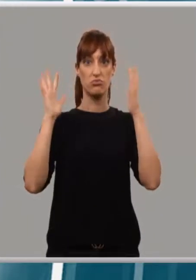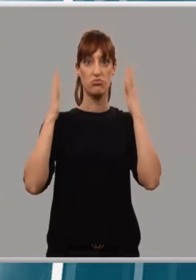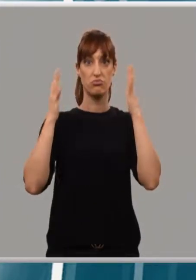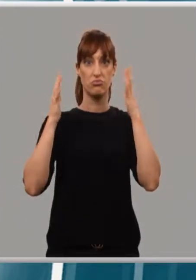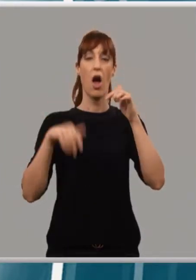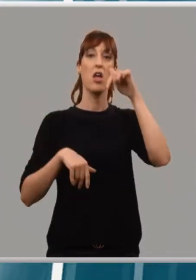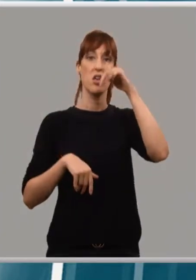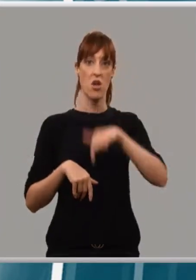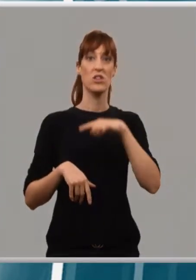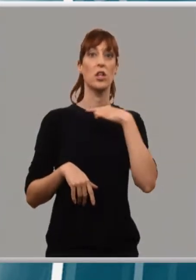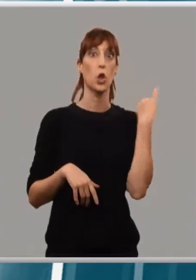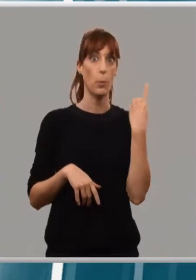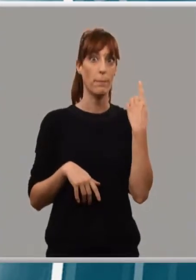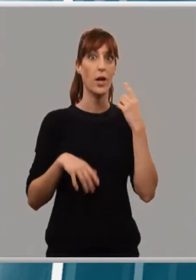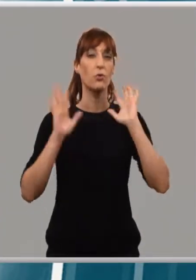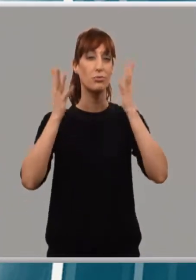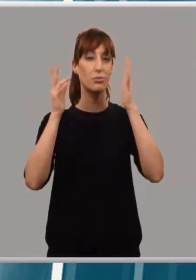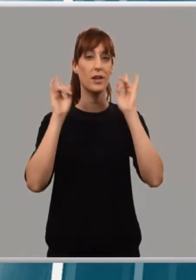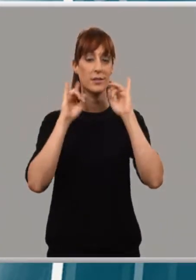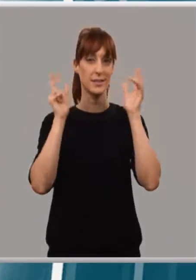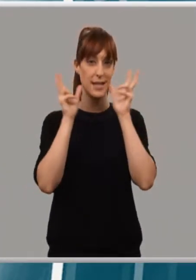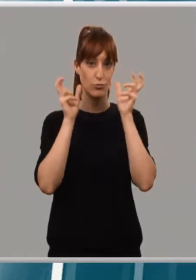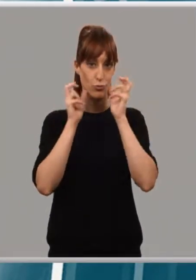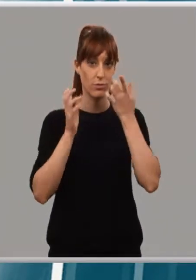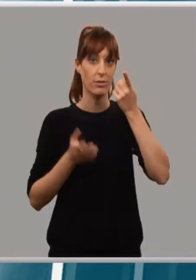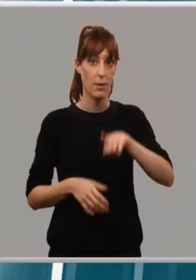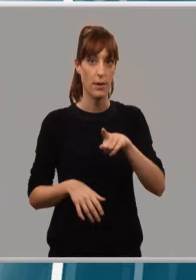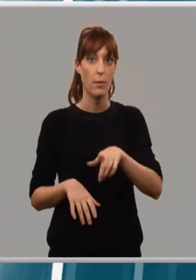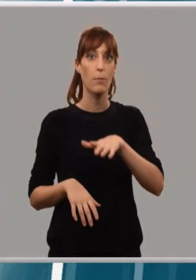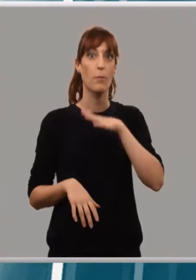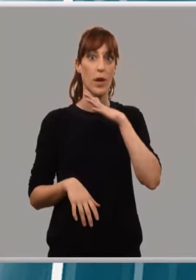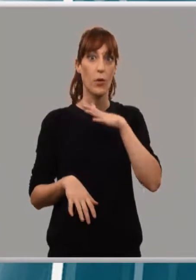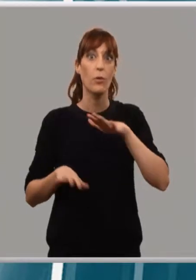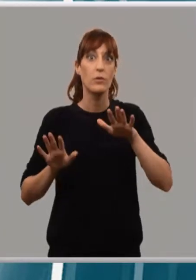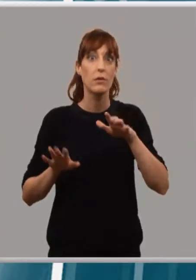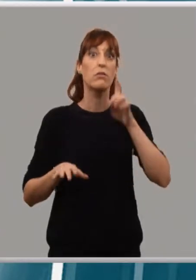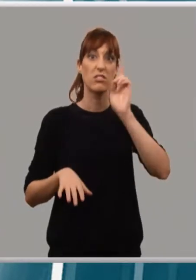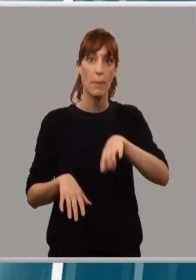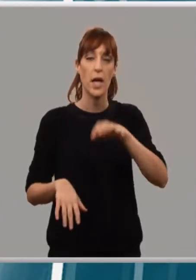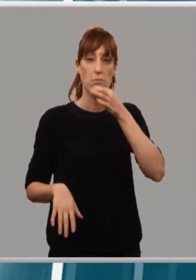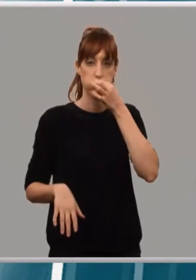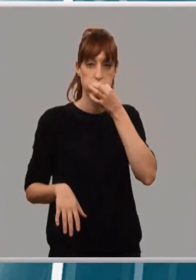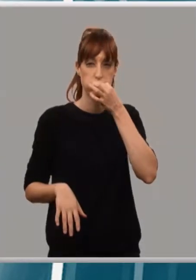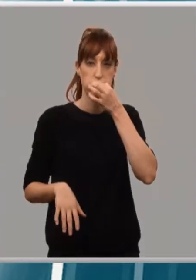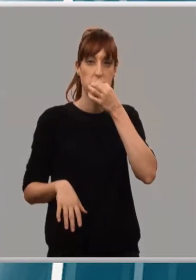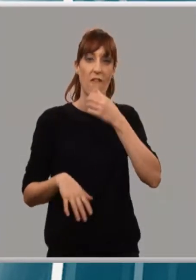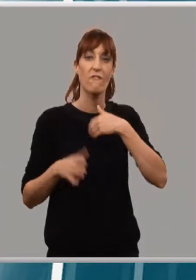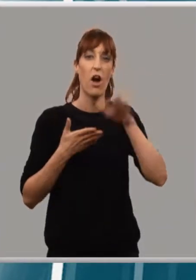Santo Domingo, pero, y esto no suele ser tan frecuente, los abucheos también se han dejado escuchar.